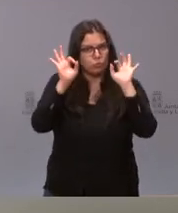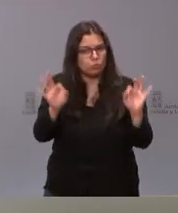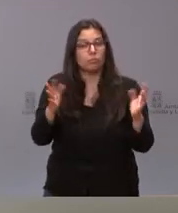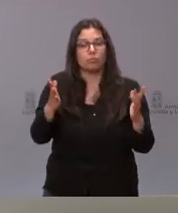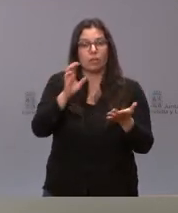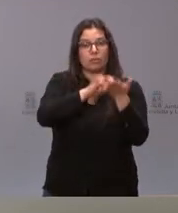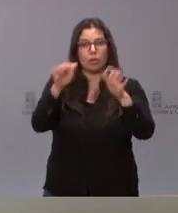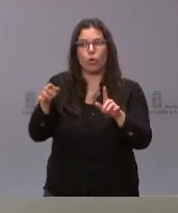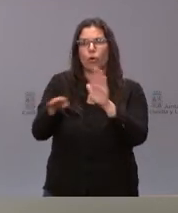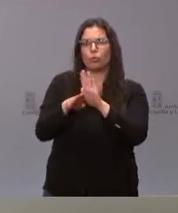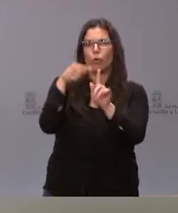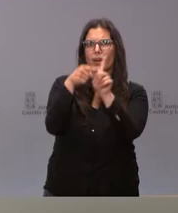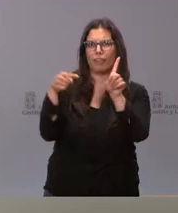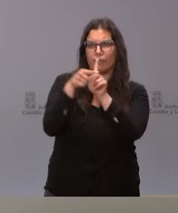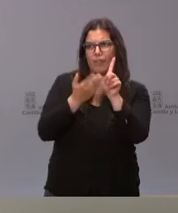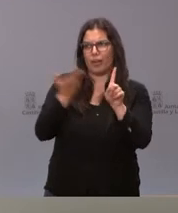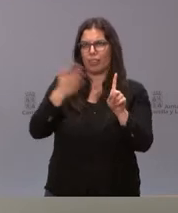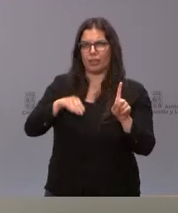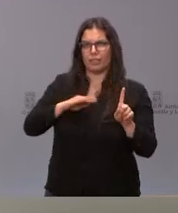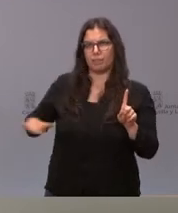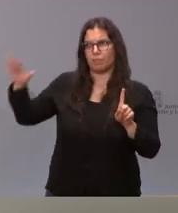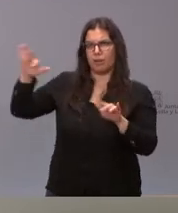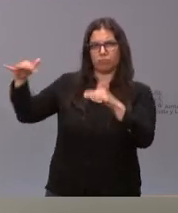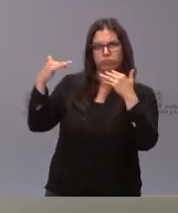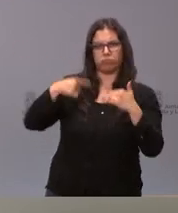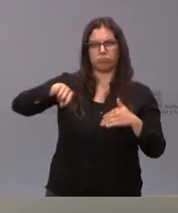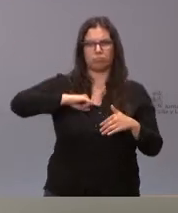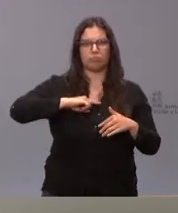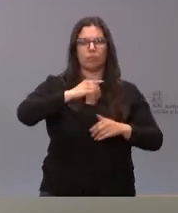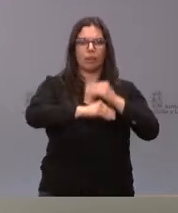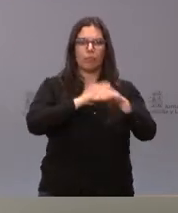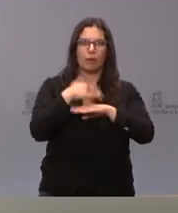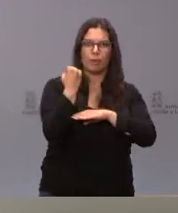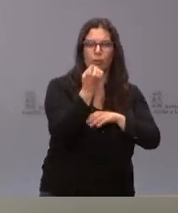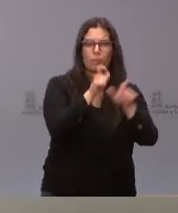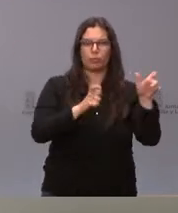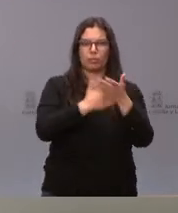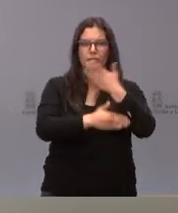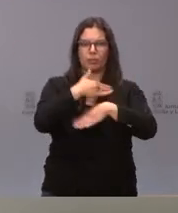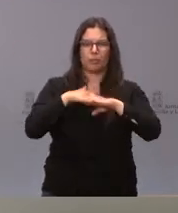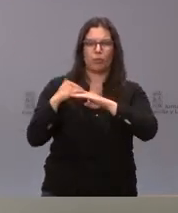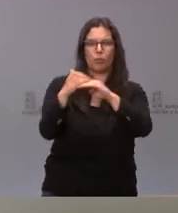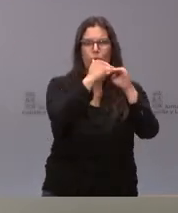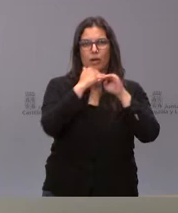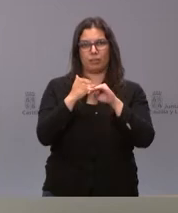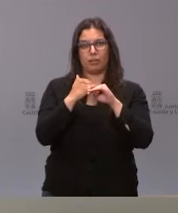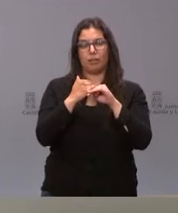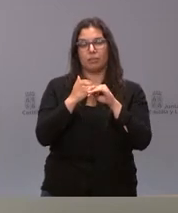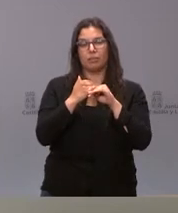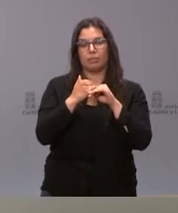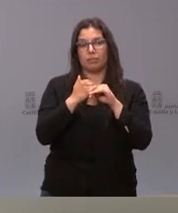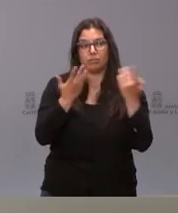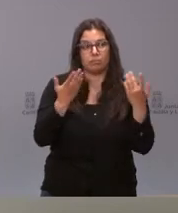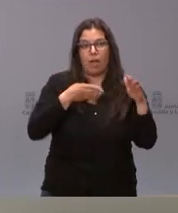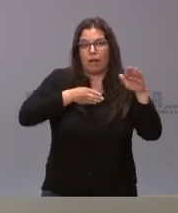Castilla y León siga siendo la referencia nacional en el apoyo a las personas con discapacidad en la igualdad de las personas con discapacidad